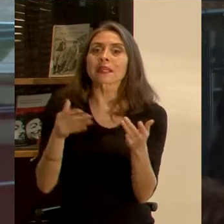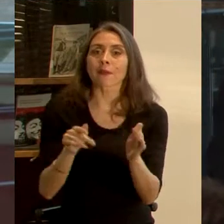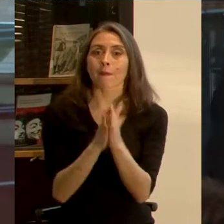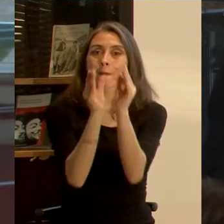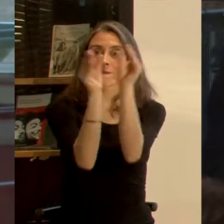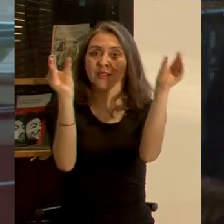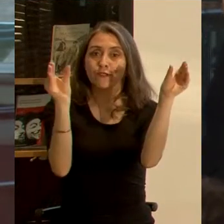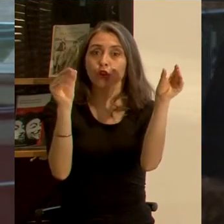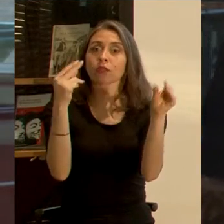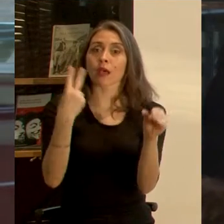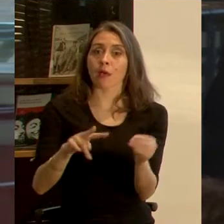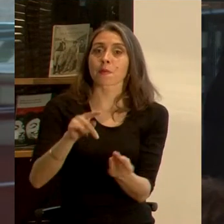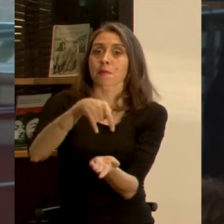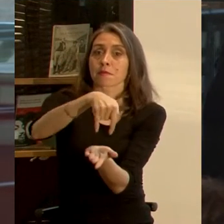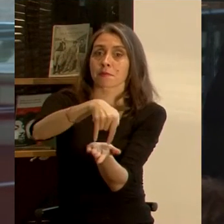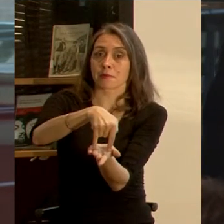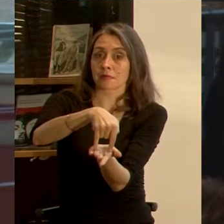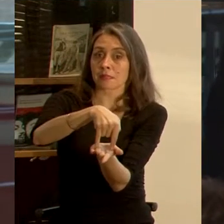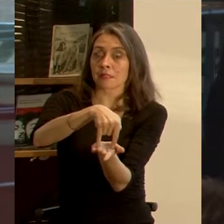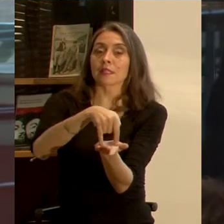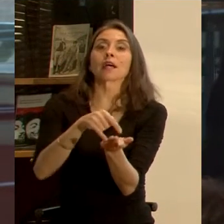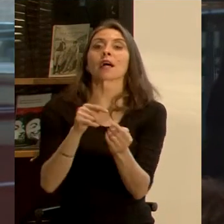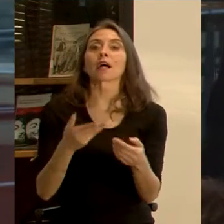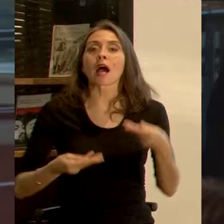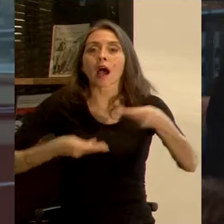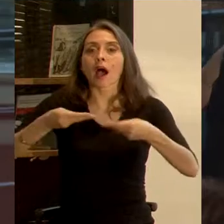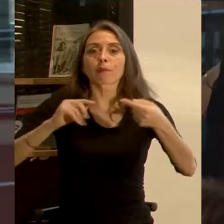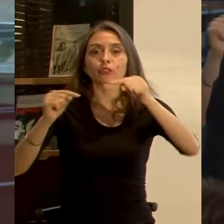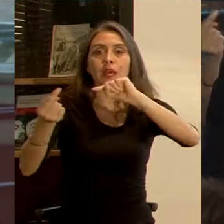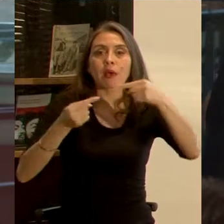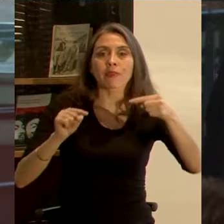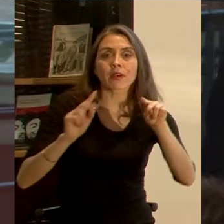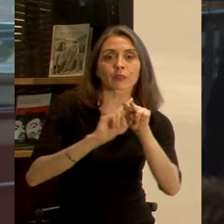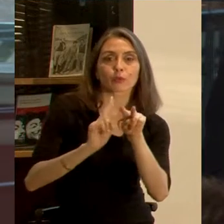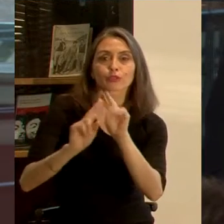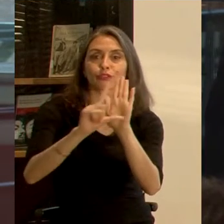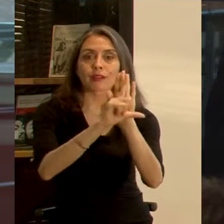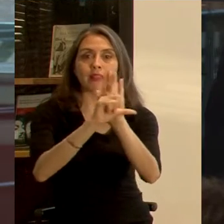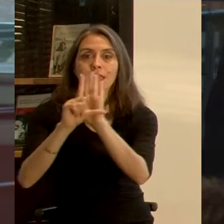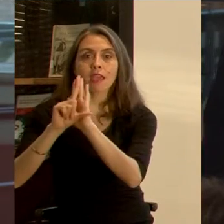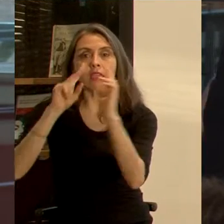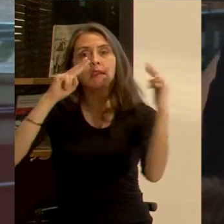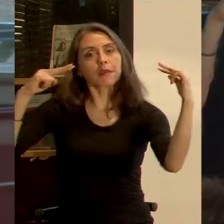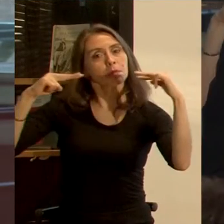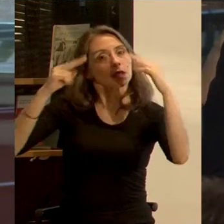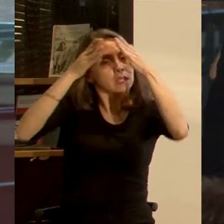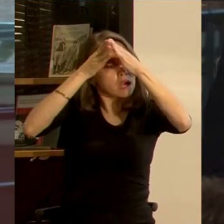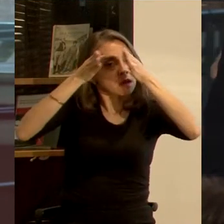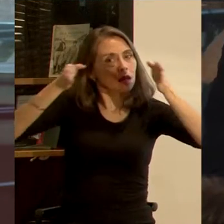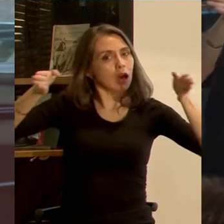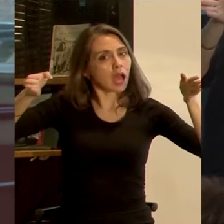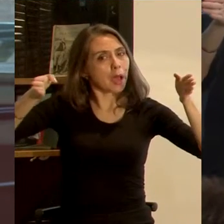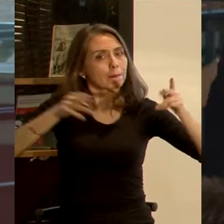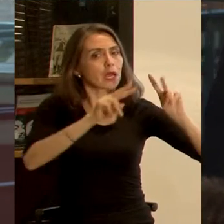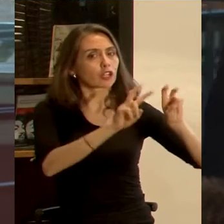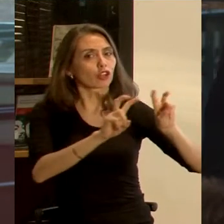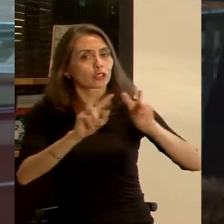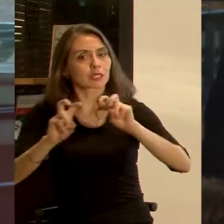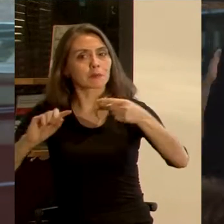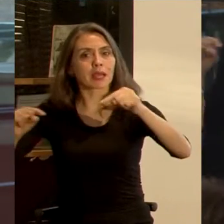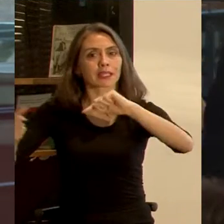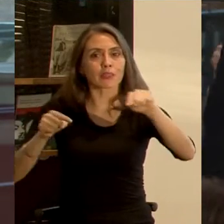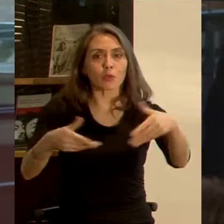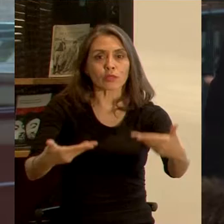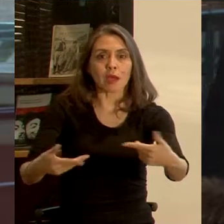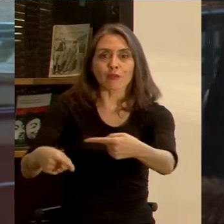biblioteca parlamentaria, como es aportar al debate legislativo, con una mirada amplia de las temáticas en discusión en nuestra